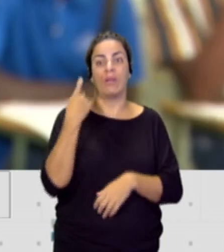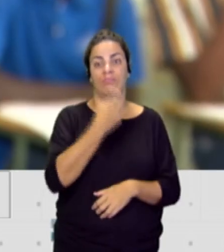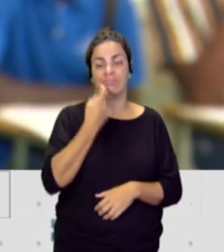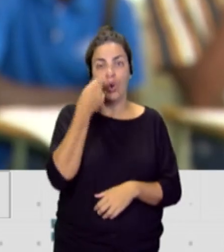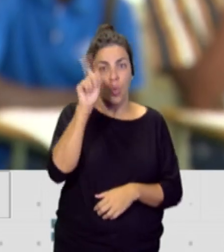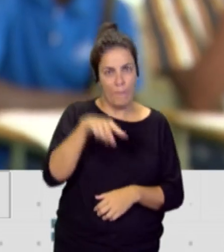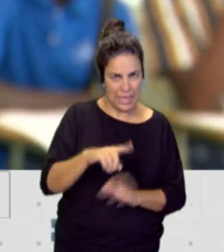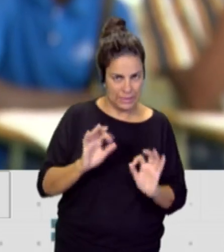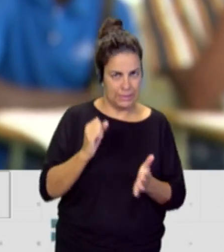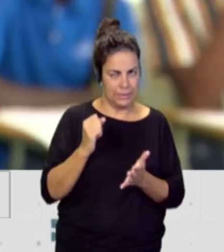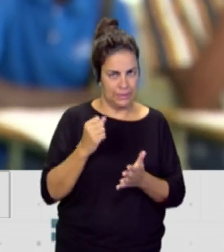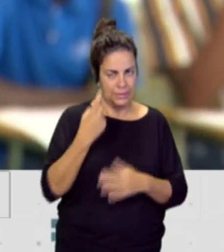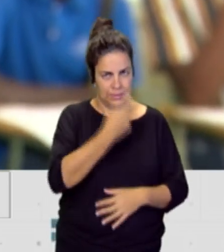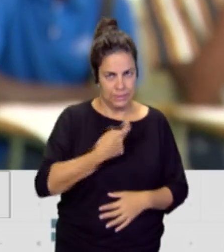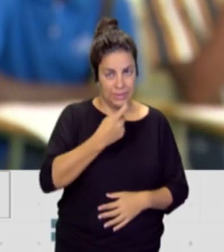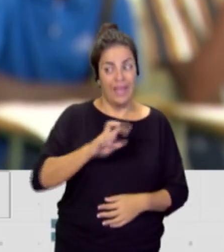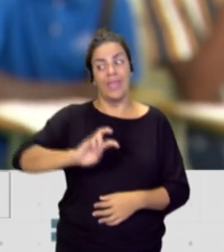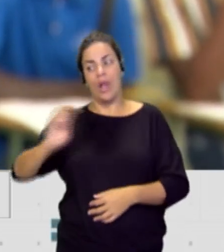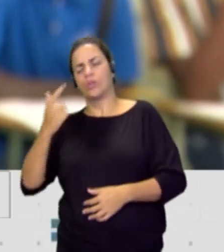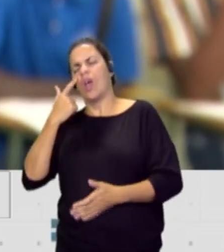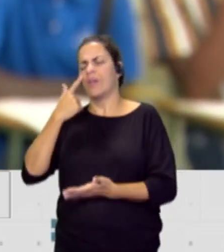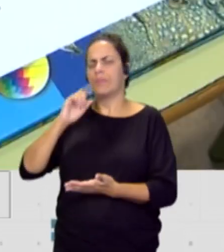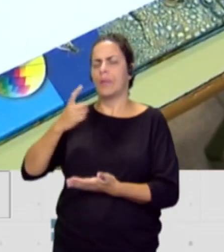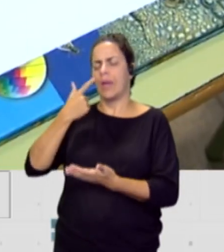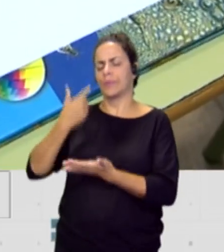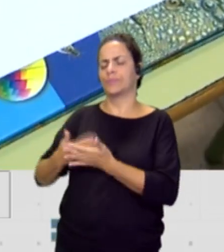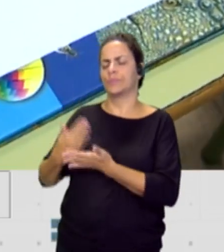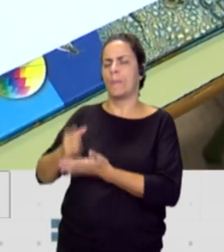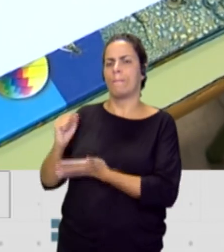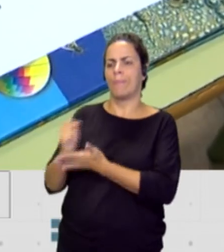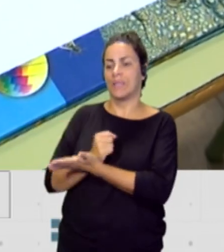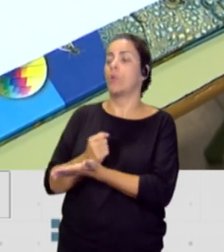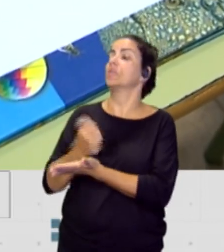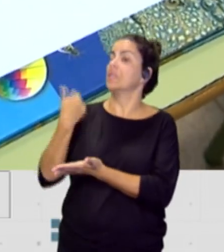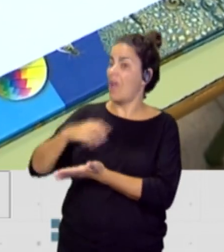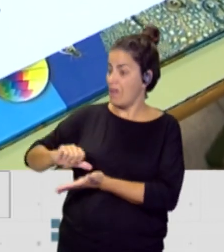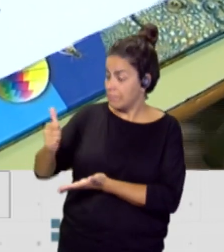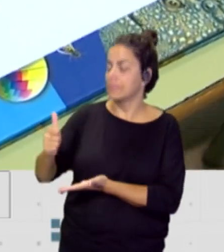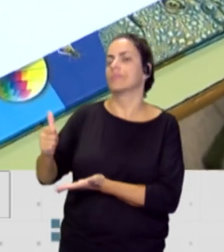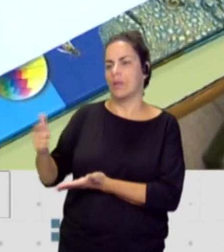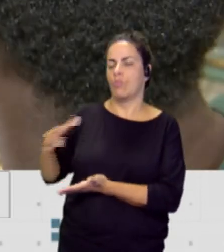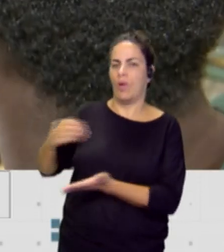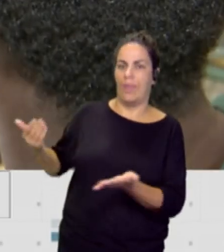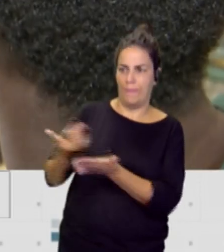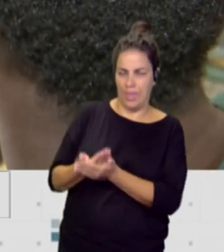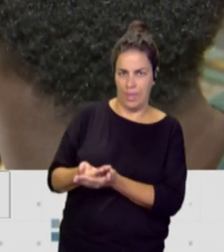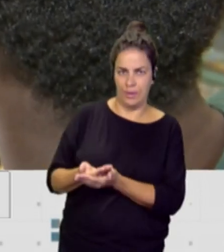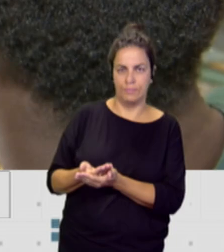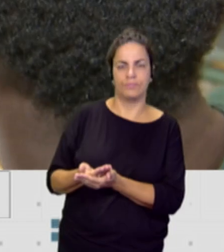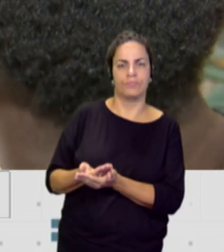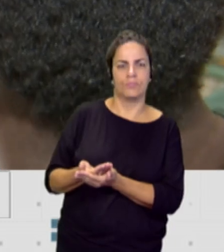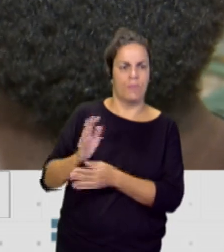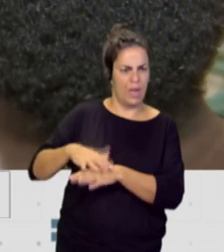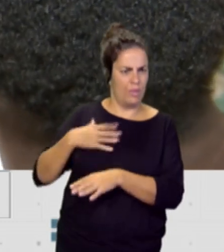en verificación del pasaporte para después pedirlo. O que se pueden ir tres meses tranquilamente. No sabemos lo que hacer.